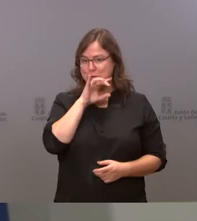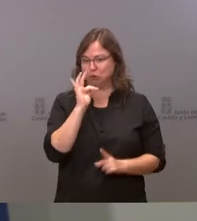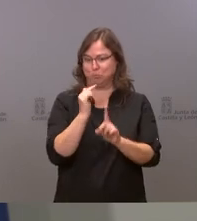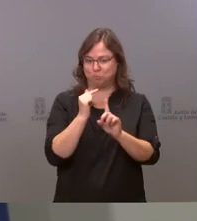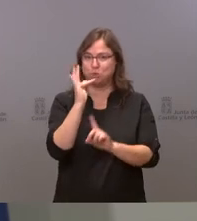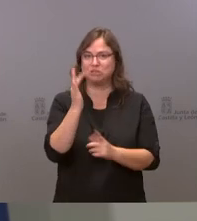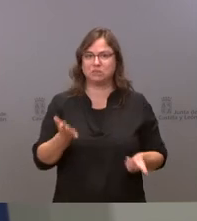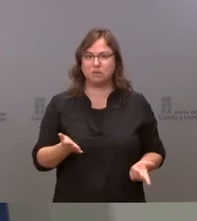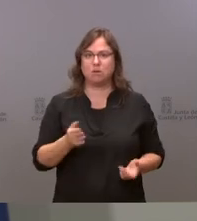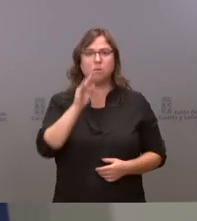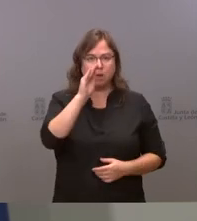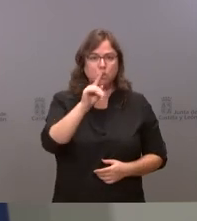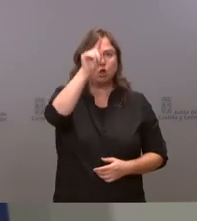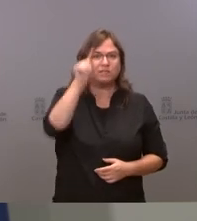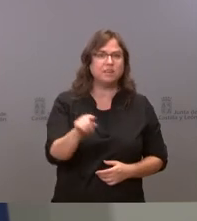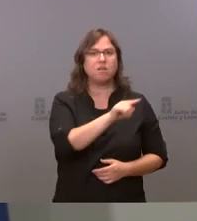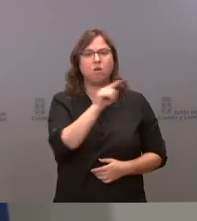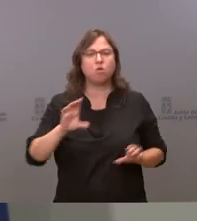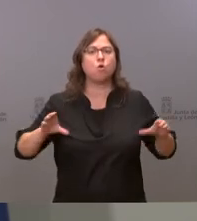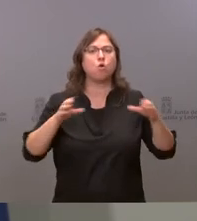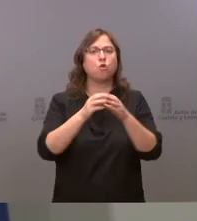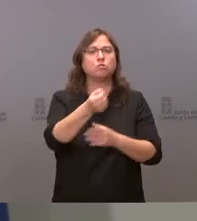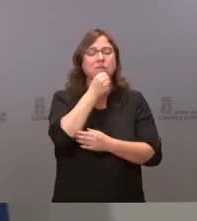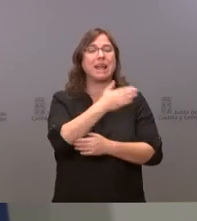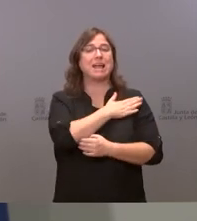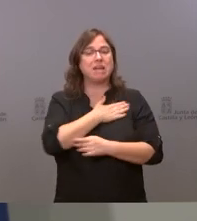¿quiere el Partido Socialista? ¿quitar la cita previa? ¿sí o no?